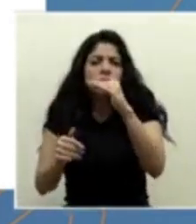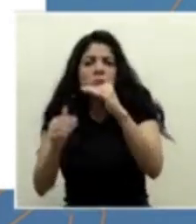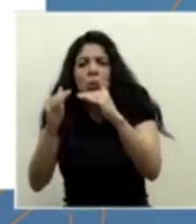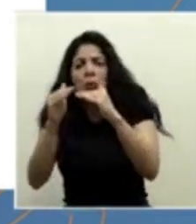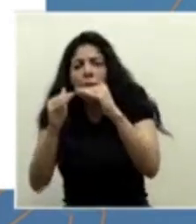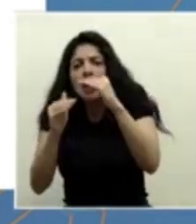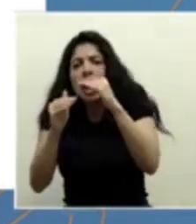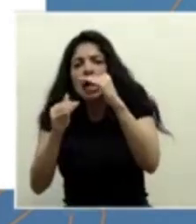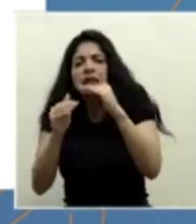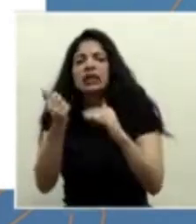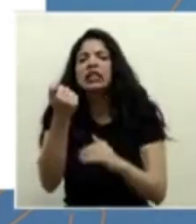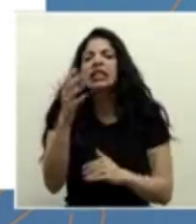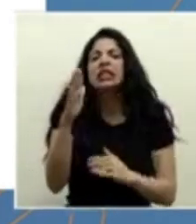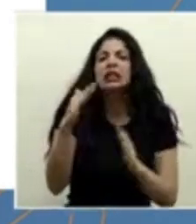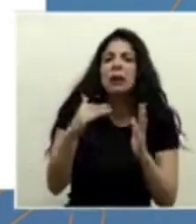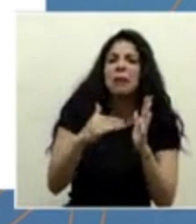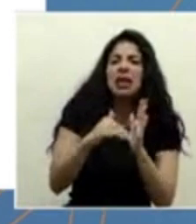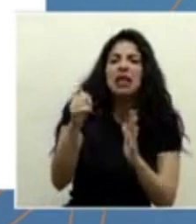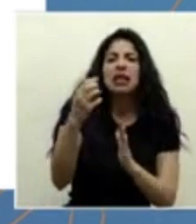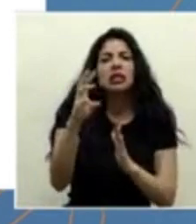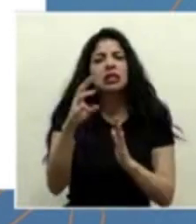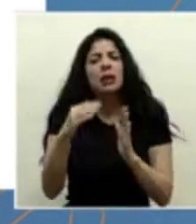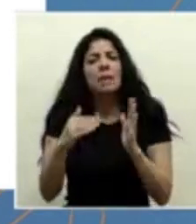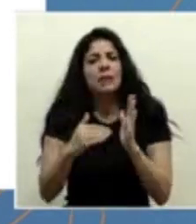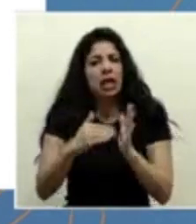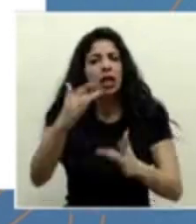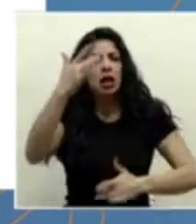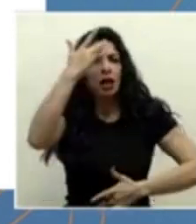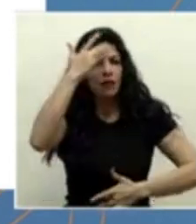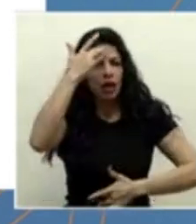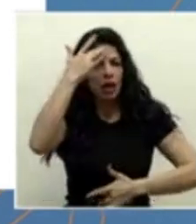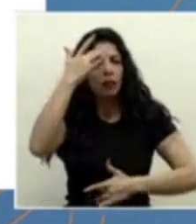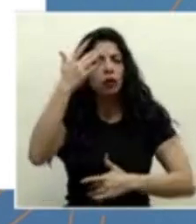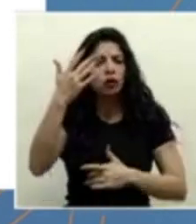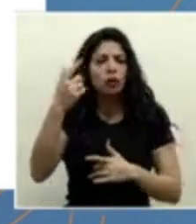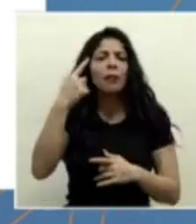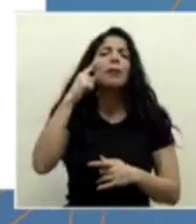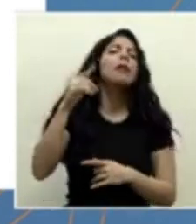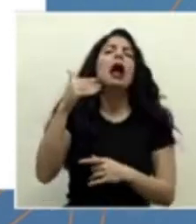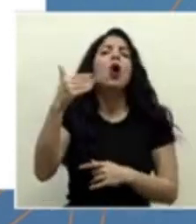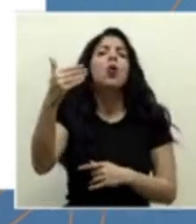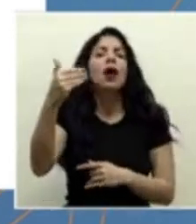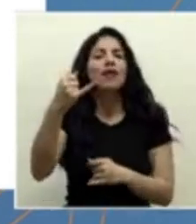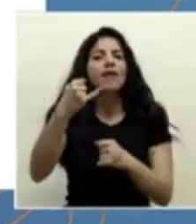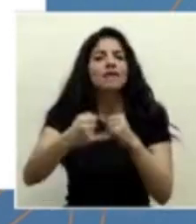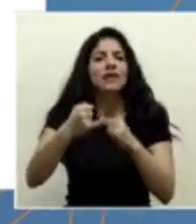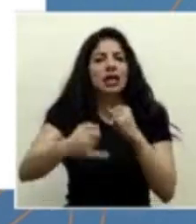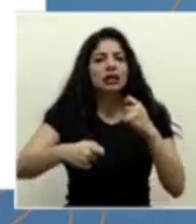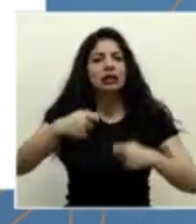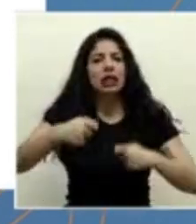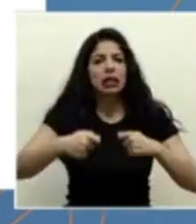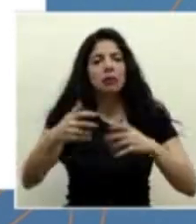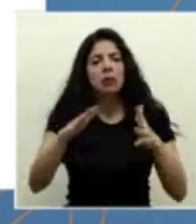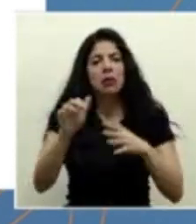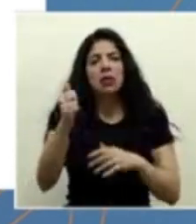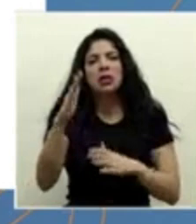poquito más de 15 mil, unos 16 mil casos para finales de septiembre.